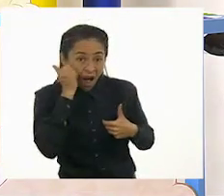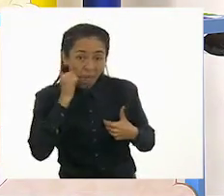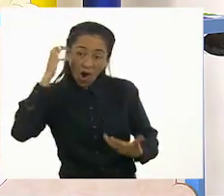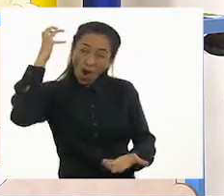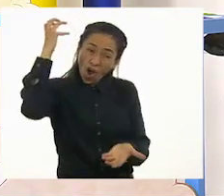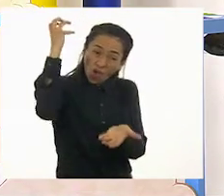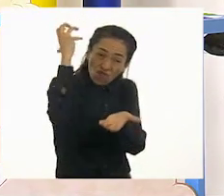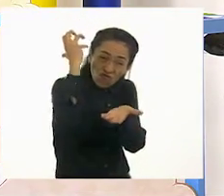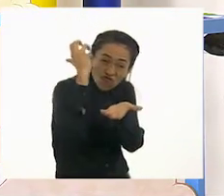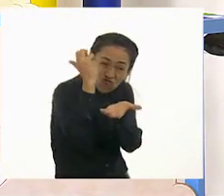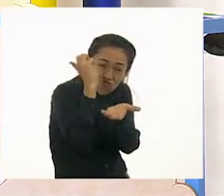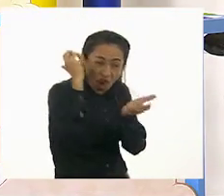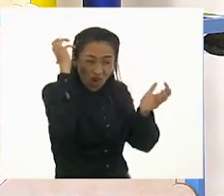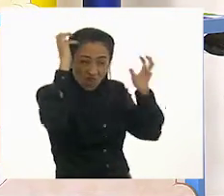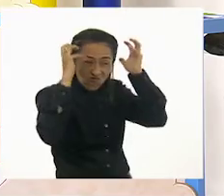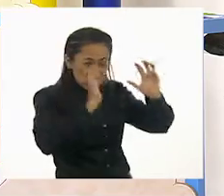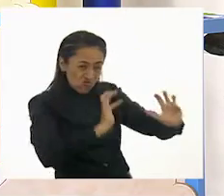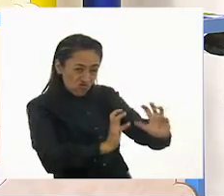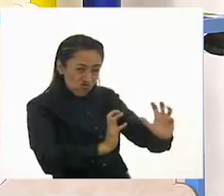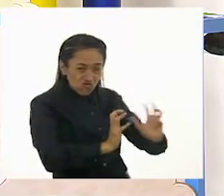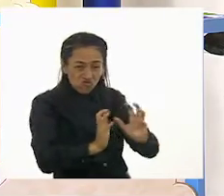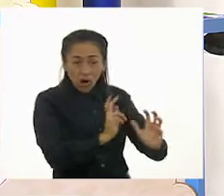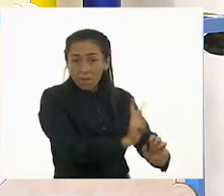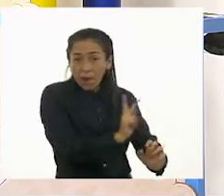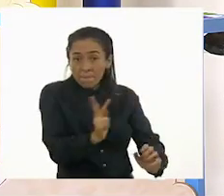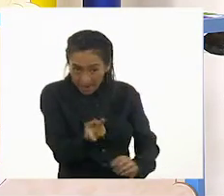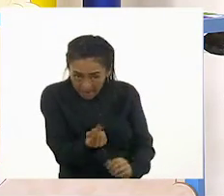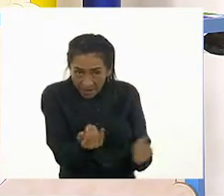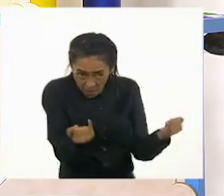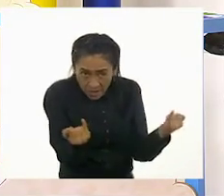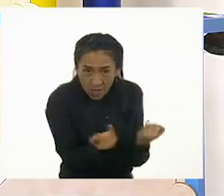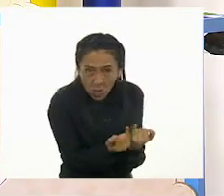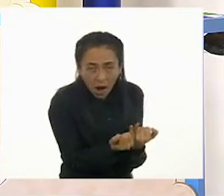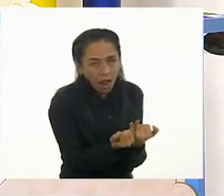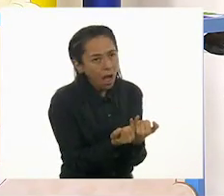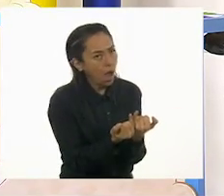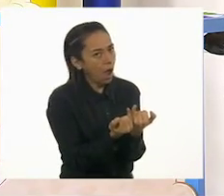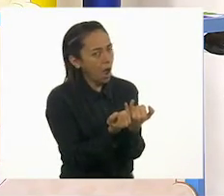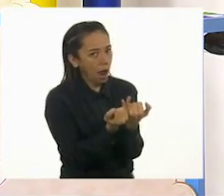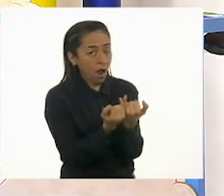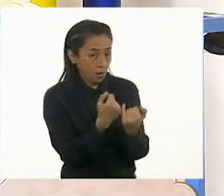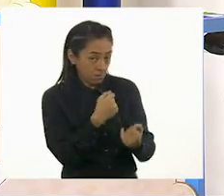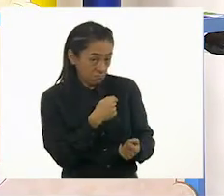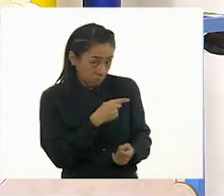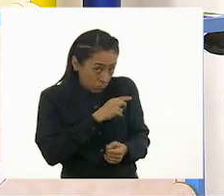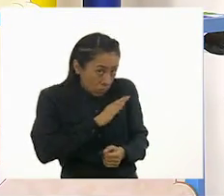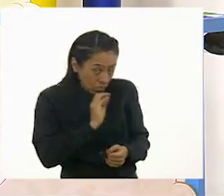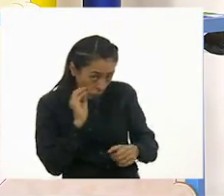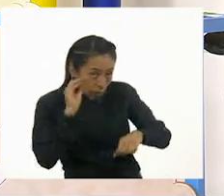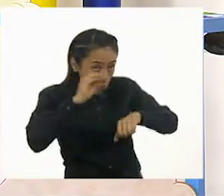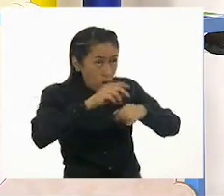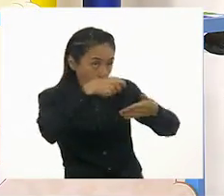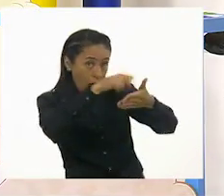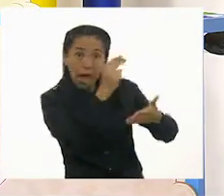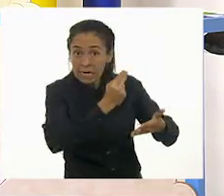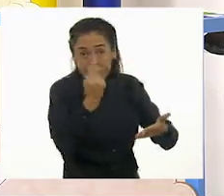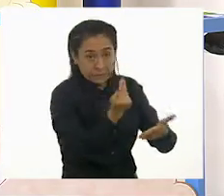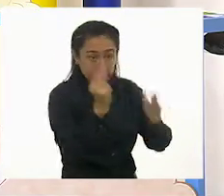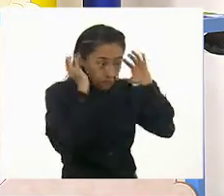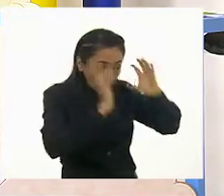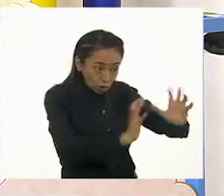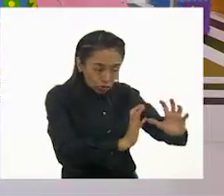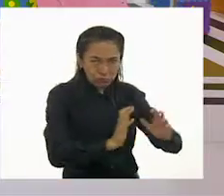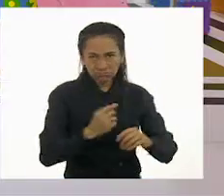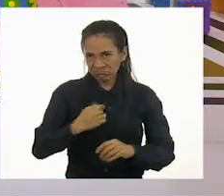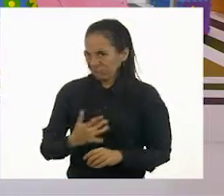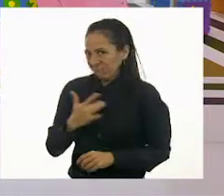bañe como si fuera un perrito. Entonces, ¿podemos marcar darles un baño a las gallinas? Creo que no. Muy bien. Número dos, ¿qué